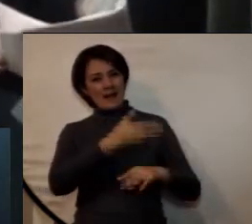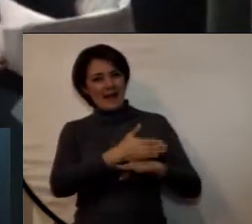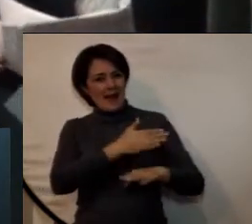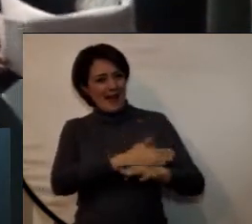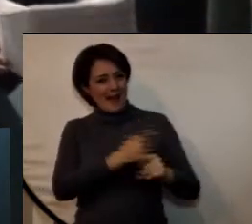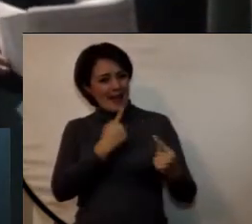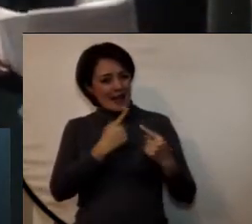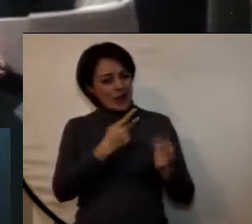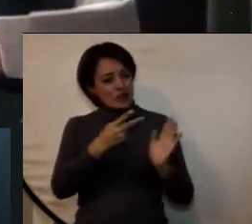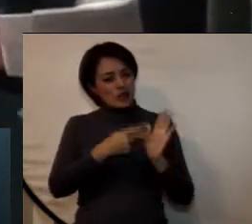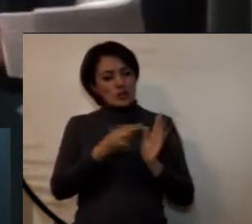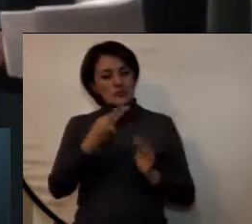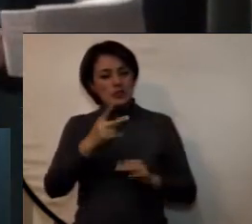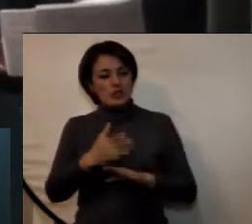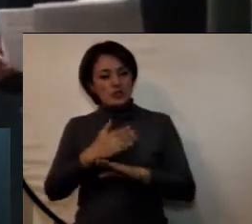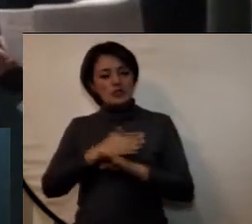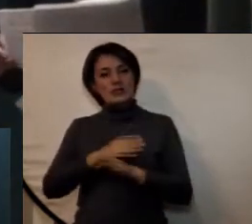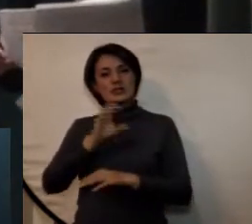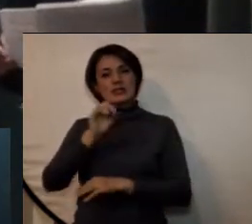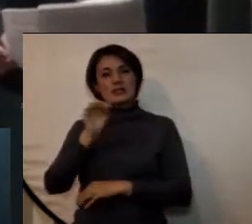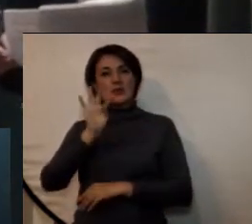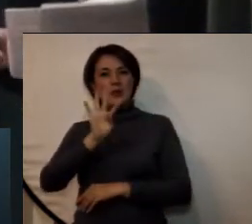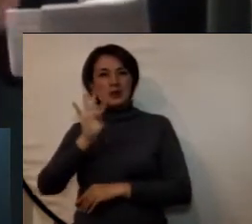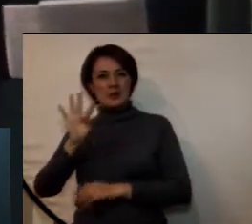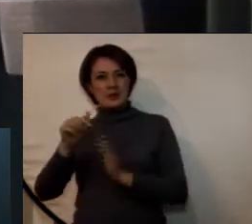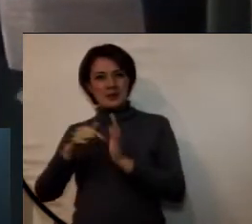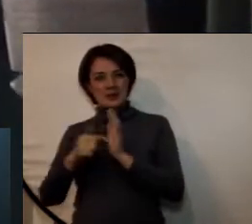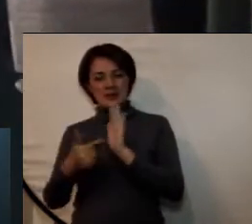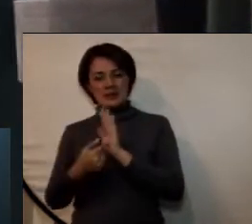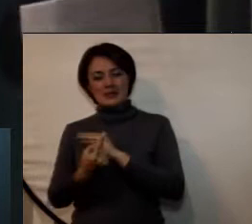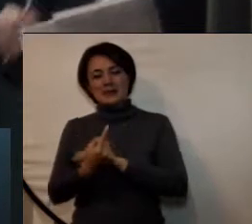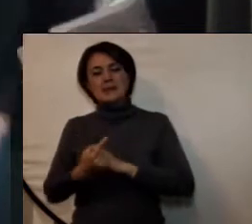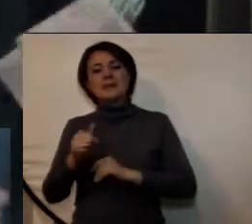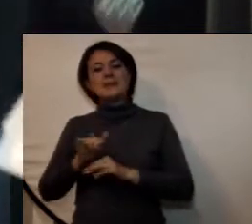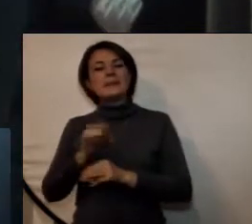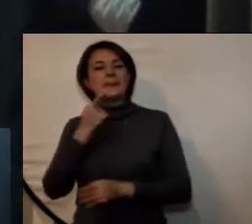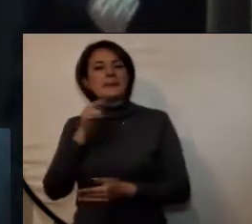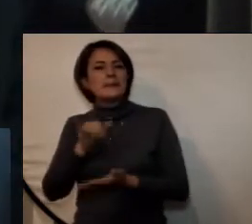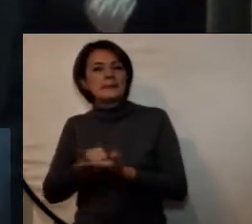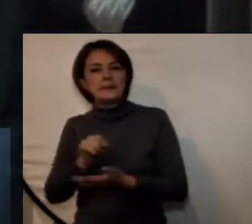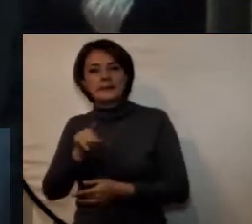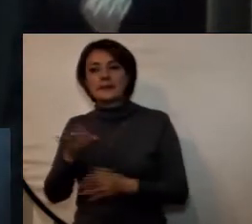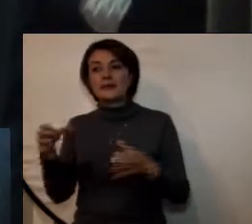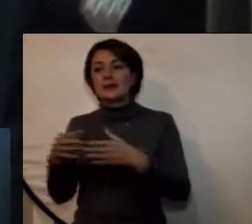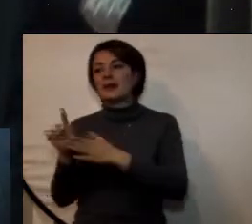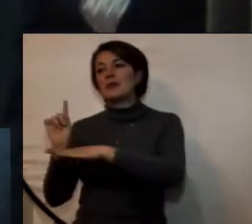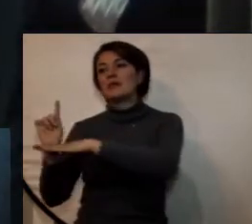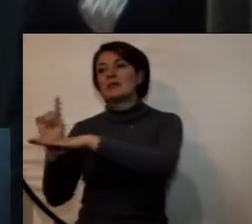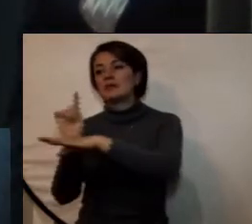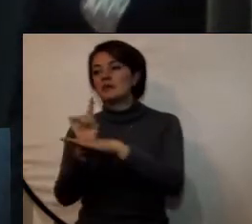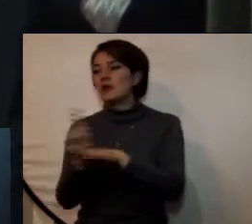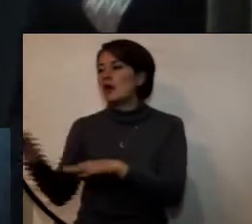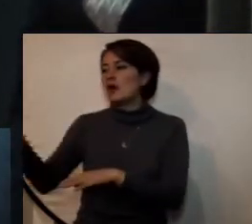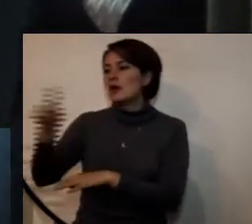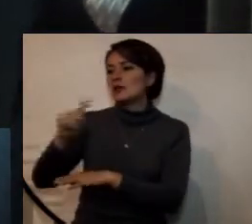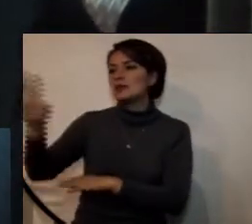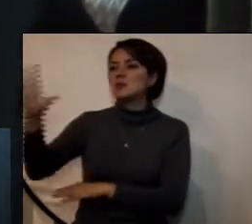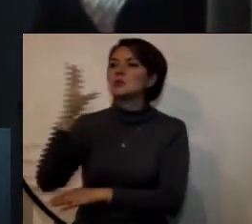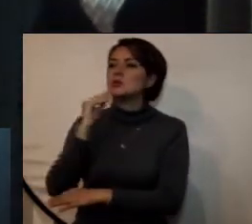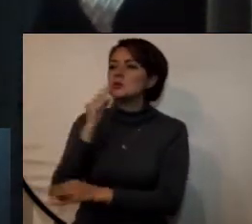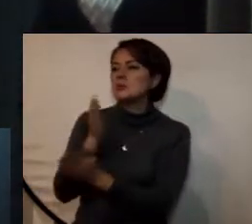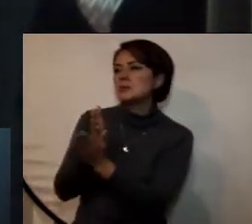se produjo la directiva 044 en la cual cada facultad aportó desde su